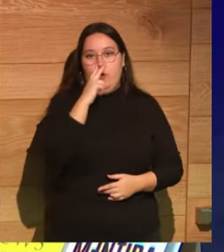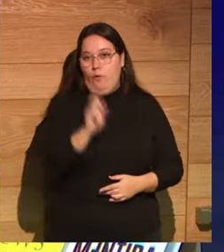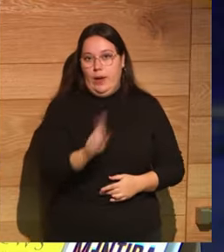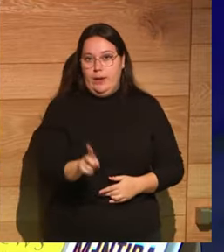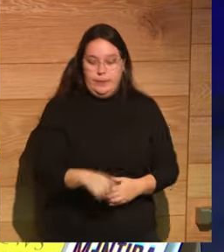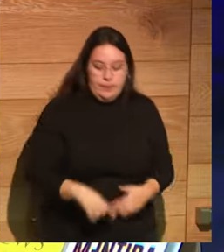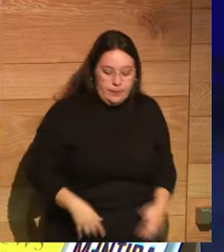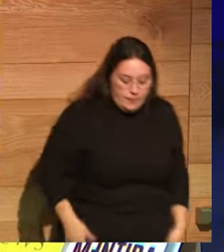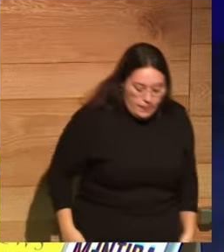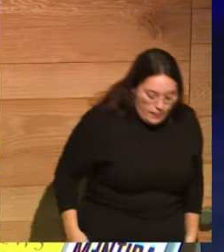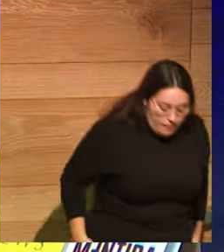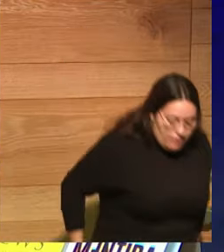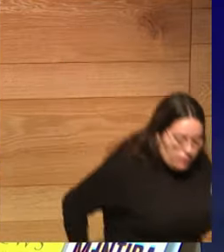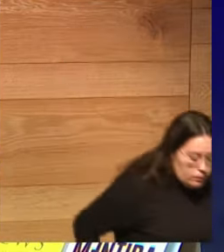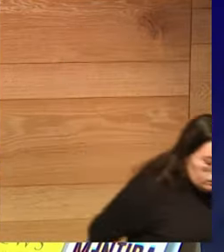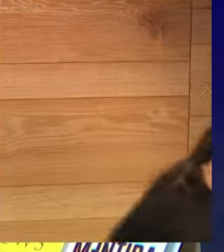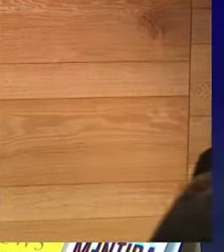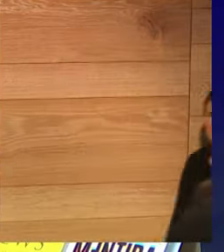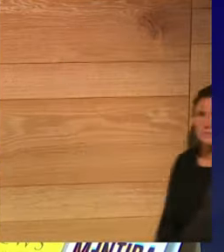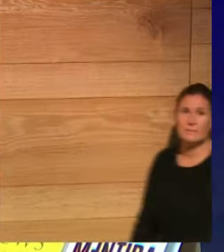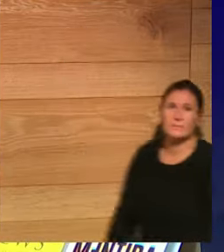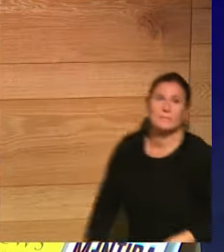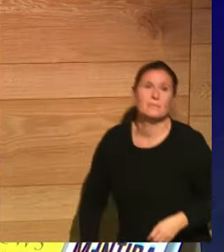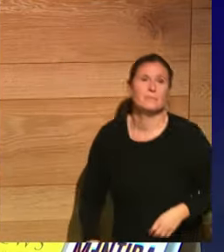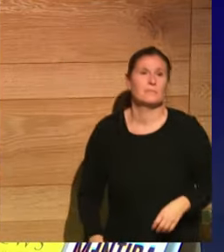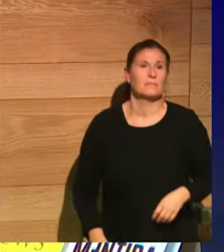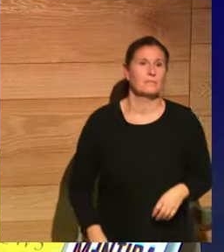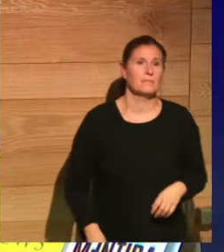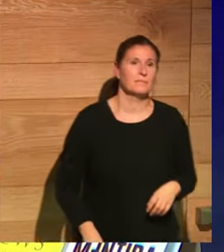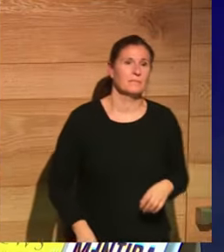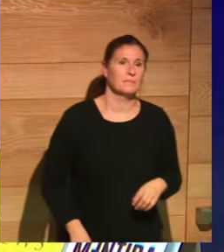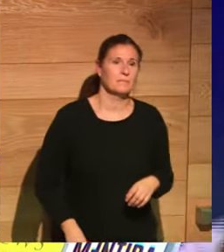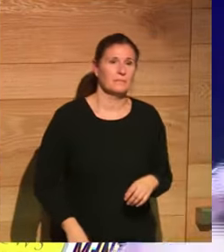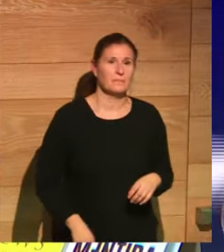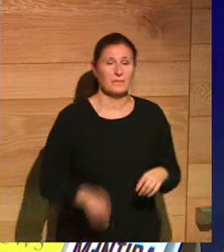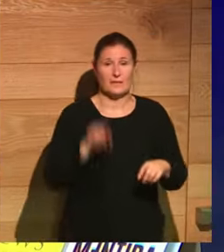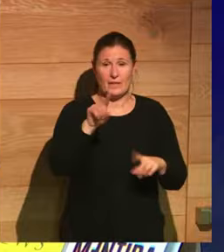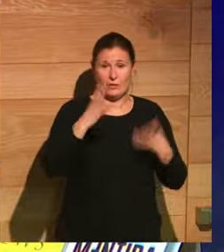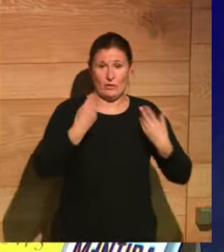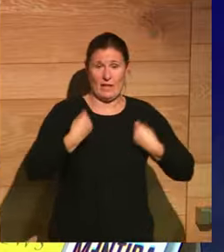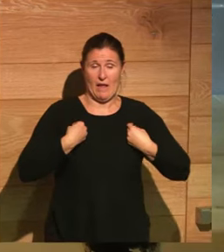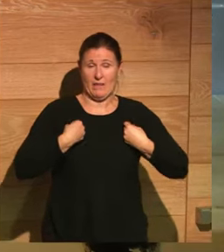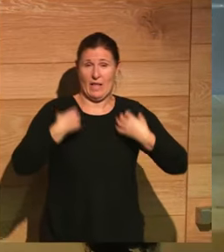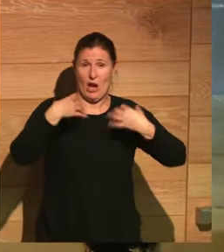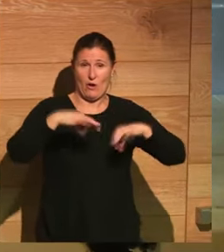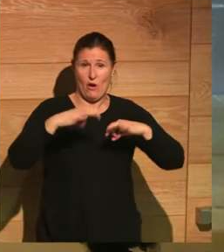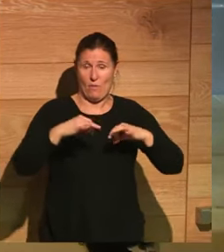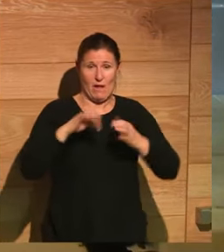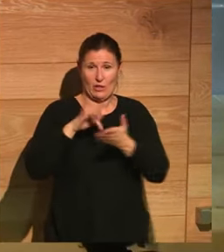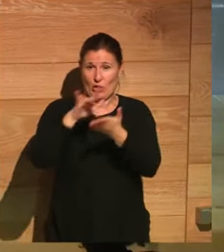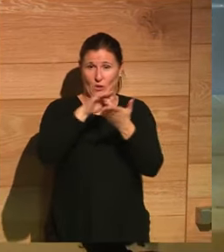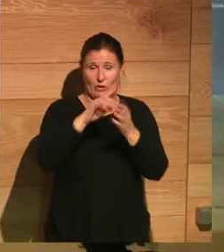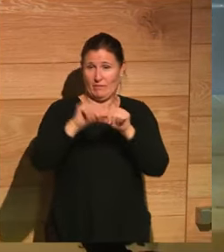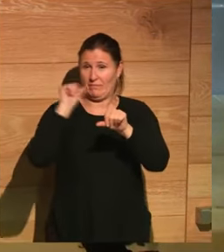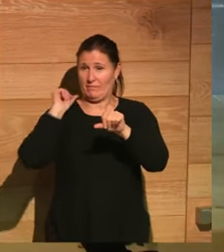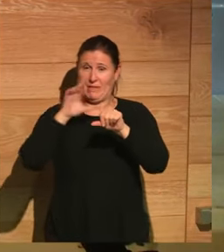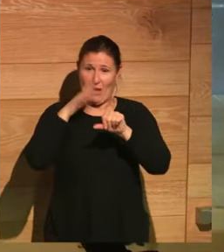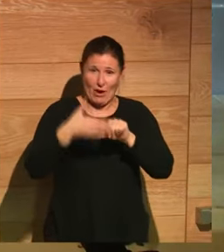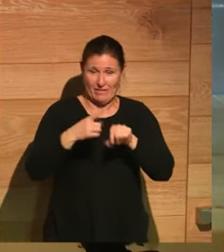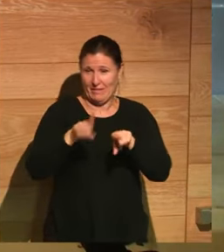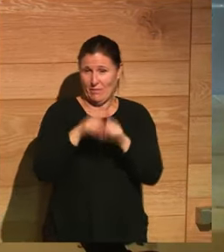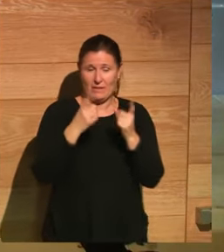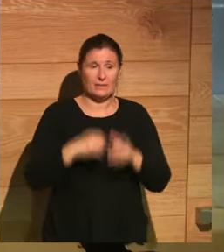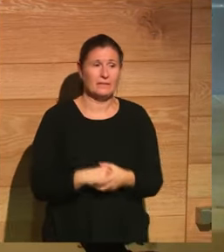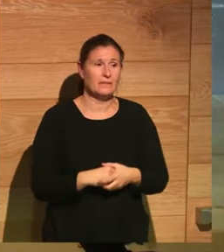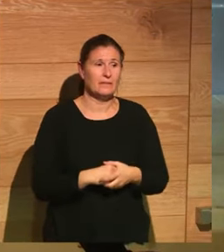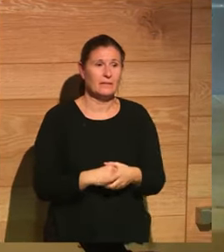totalmente. Entonces esto en vida cotidiana es que está igual en todas partes. Pero fíjate, es que parece casi que lo hemos preparado, pero es que es la realidad. Estamos